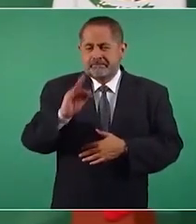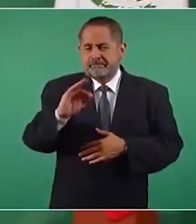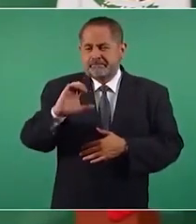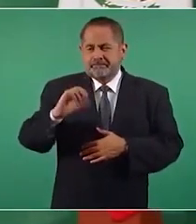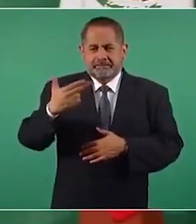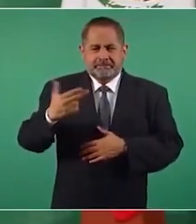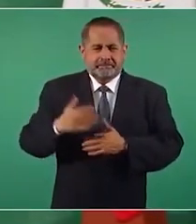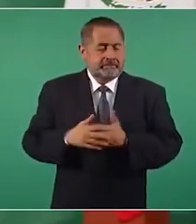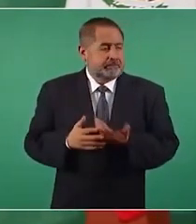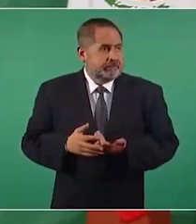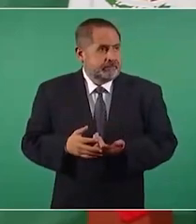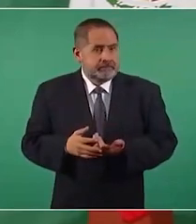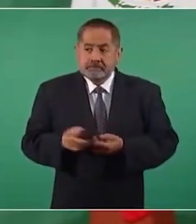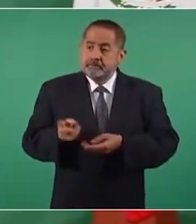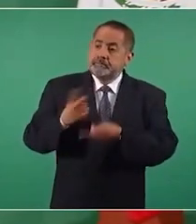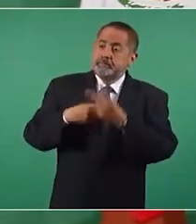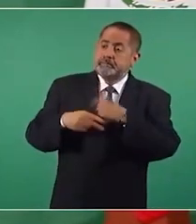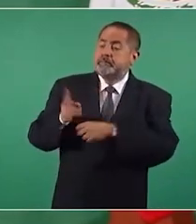que porque viene